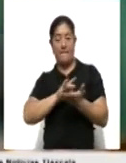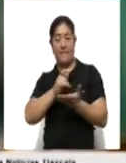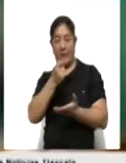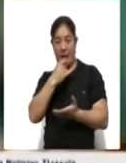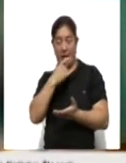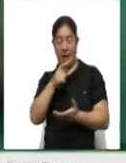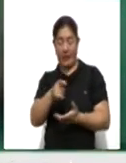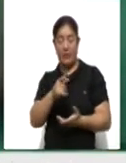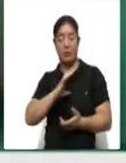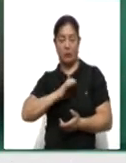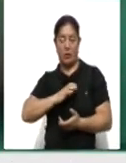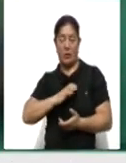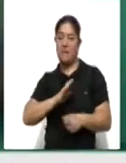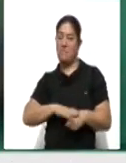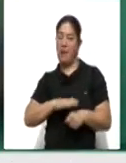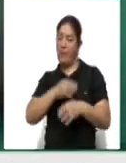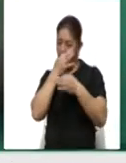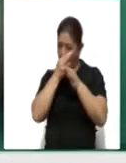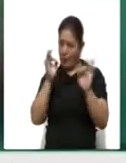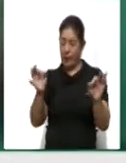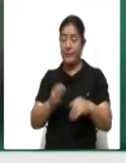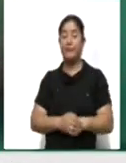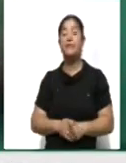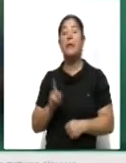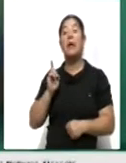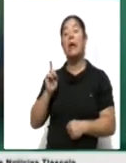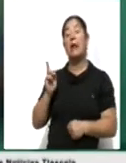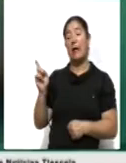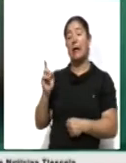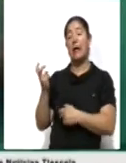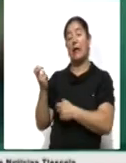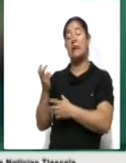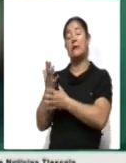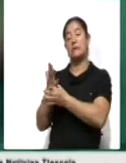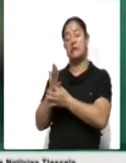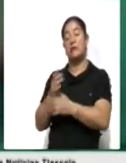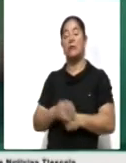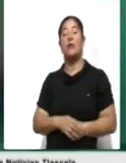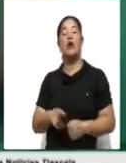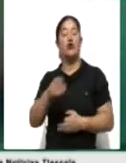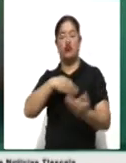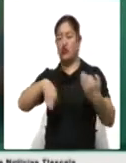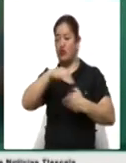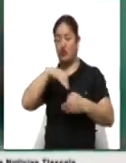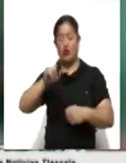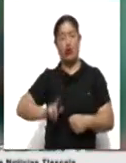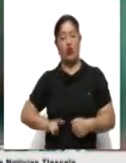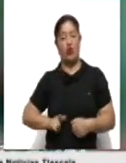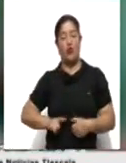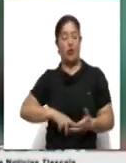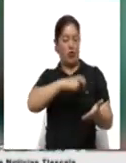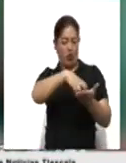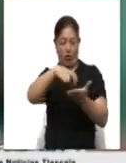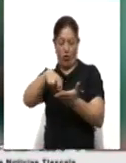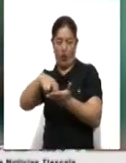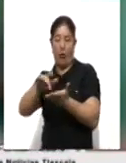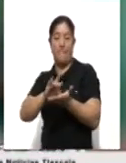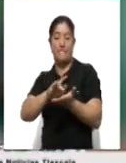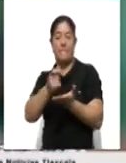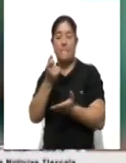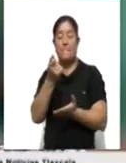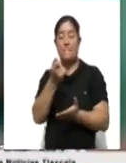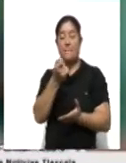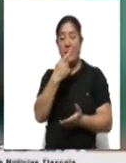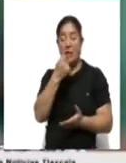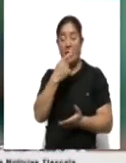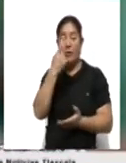niñas y niños con cáncer. El mandatario reiteró que todo el gobierno federal trabaja para la compra de medicamentos en el exterior, como es el caso de los fármacos que